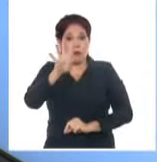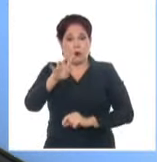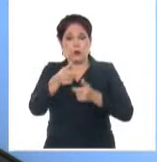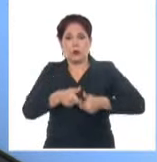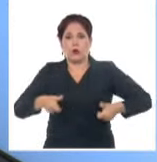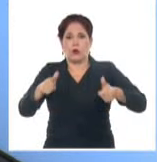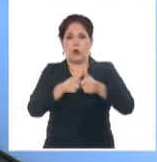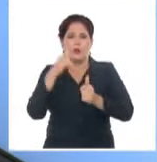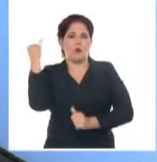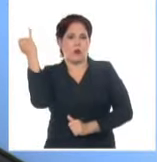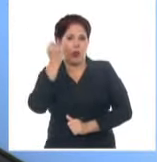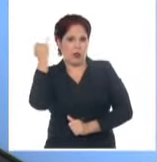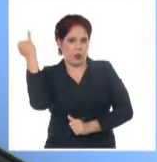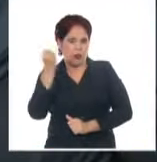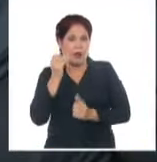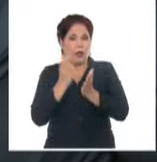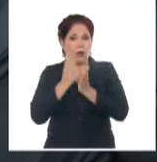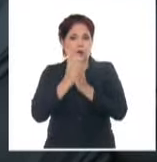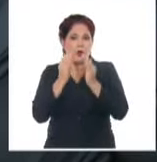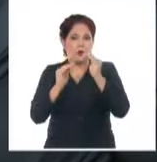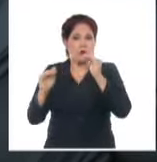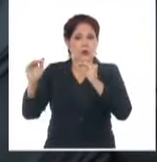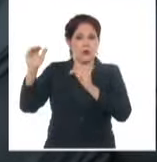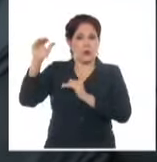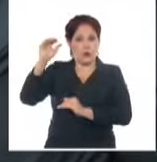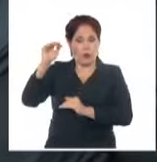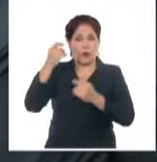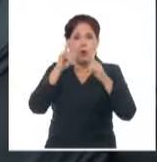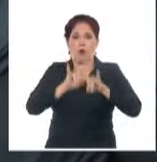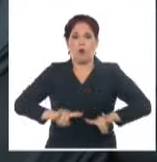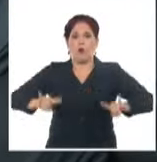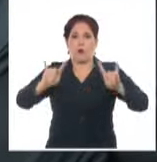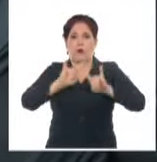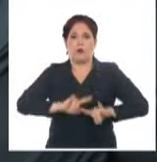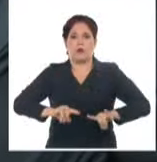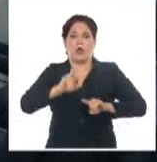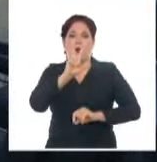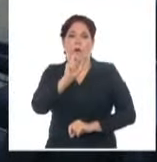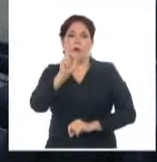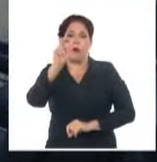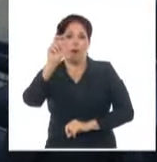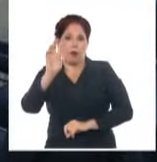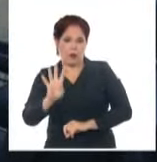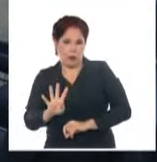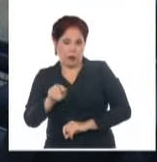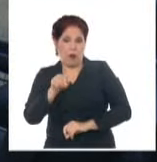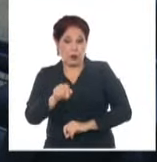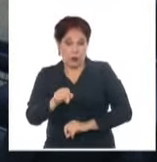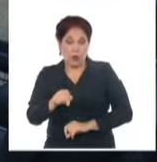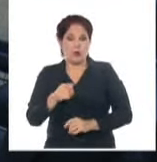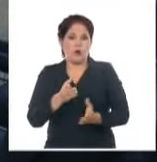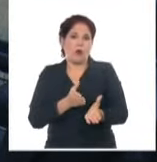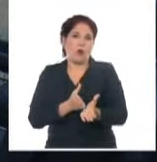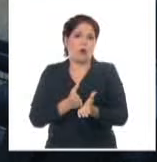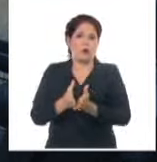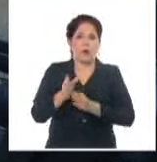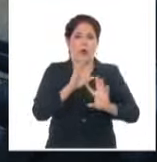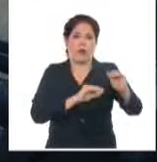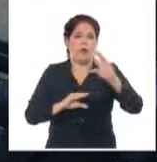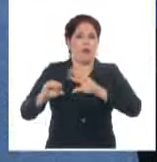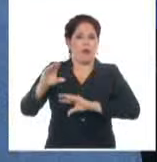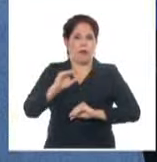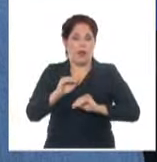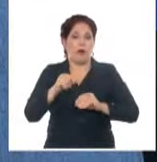Internacional de Educación Superior, Universidad 2024, persigue continuar el diálogo y